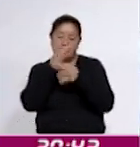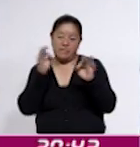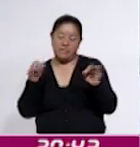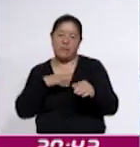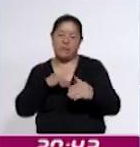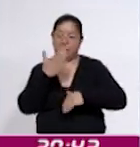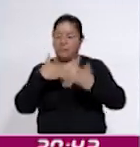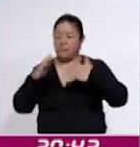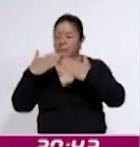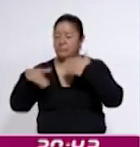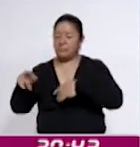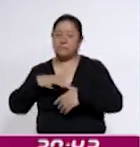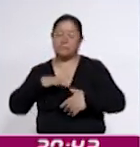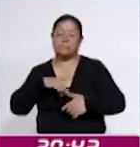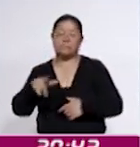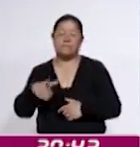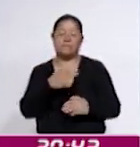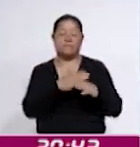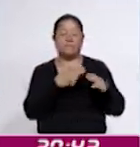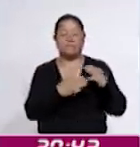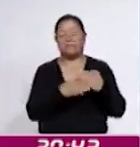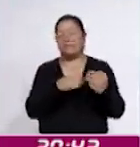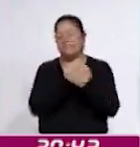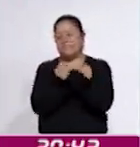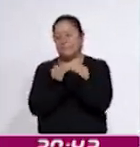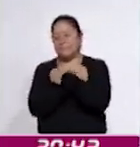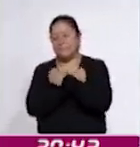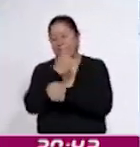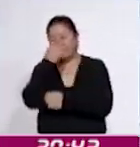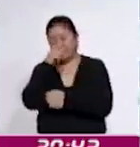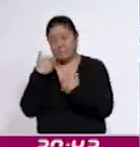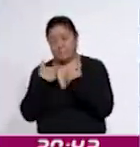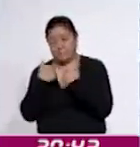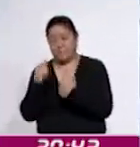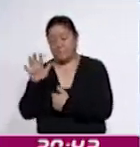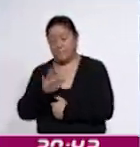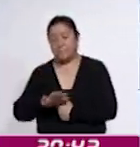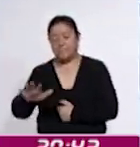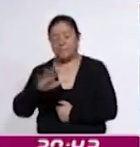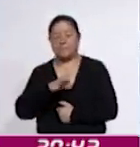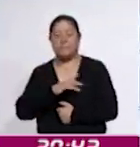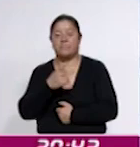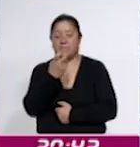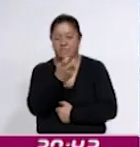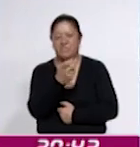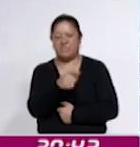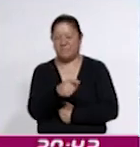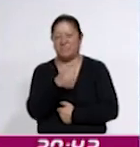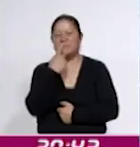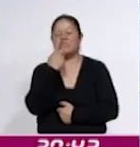progreso de la creación de materiales educativos para comprender y desmontar este delito.